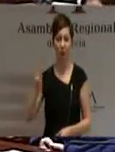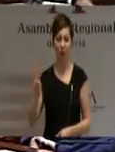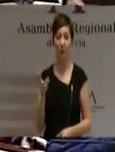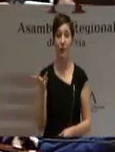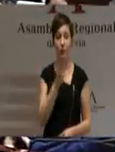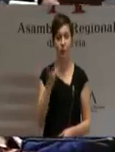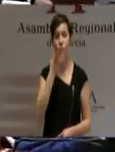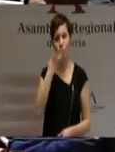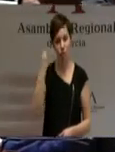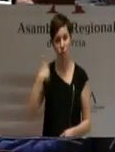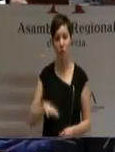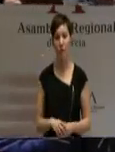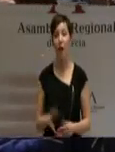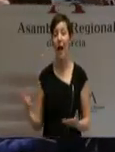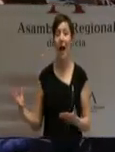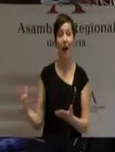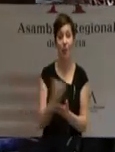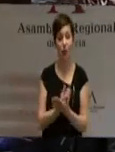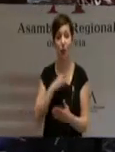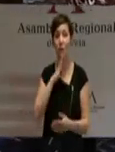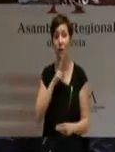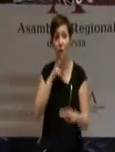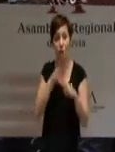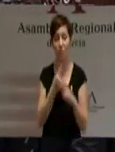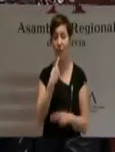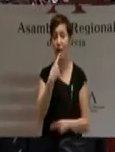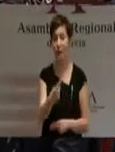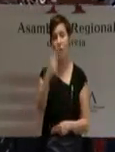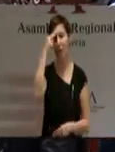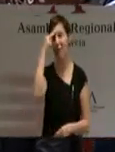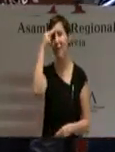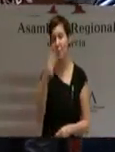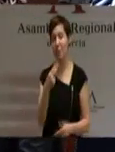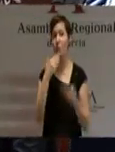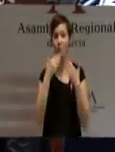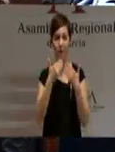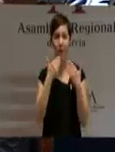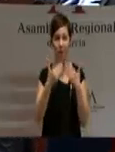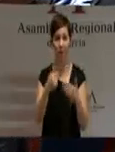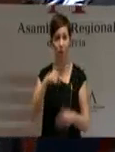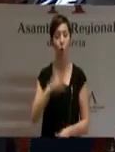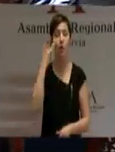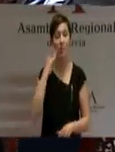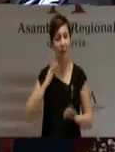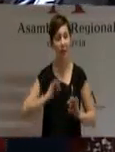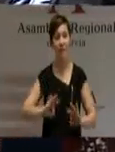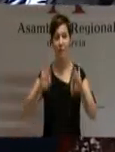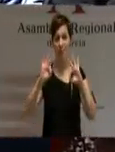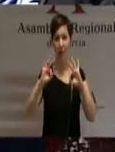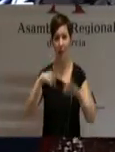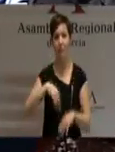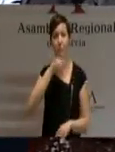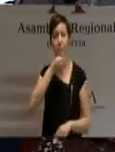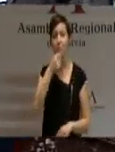todos ellos, con el respeto y el efecto que me merecen, quiero agradecerles en este día tan especial para el que les habla